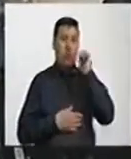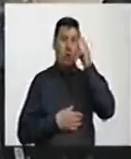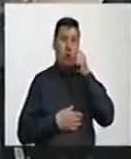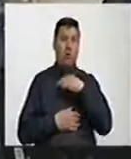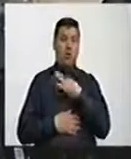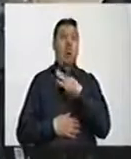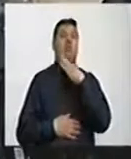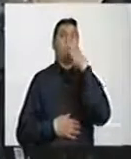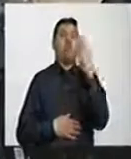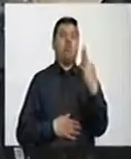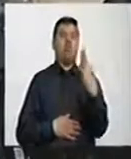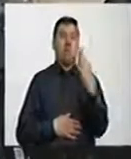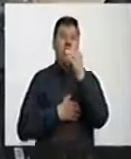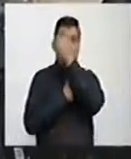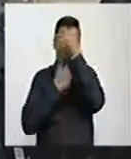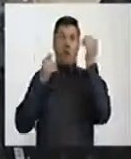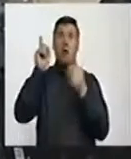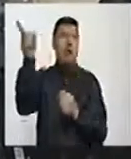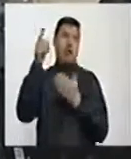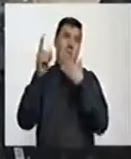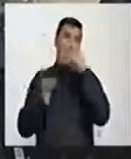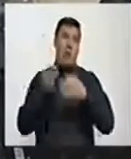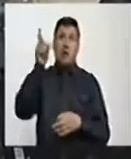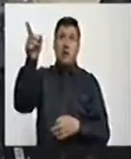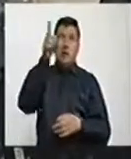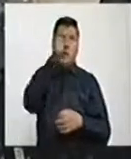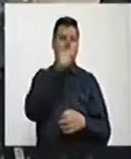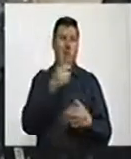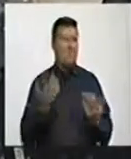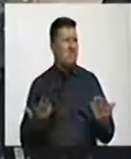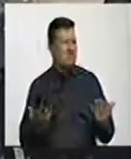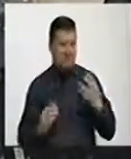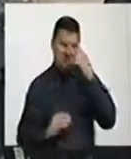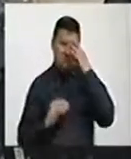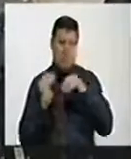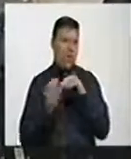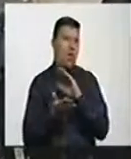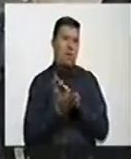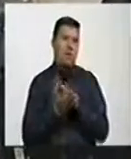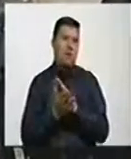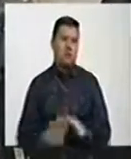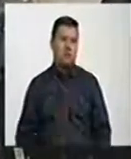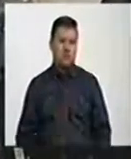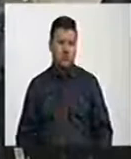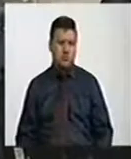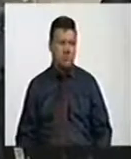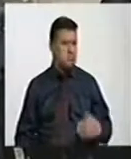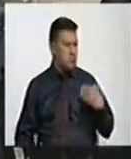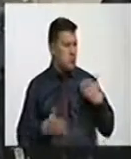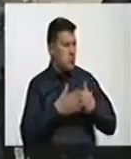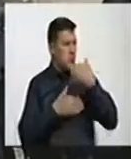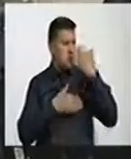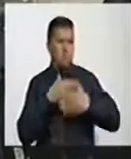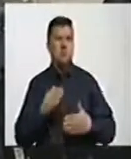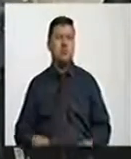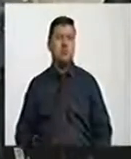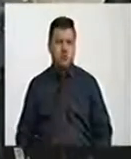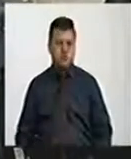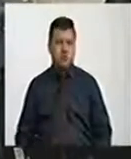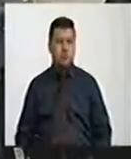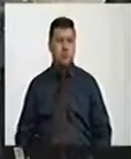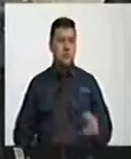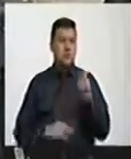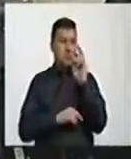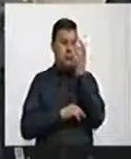seleccionados por delegados de la FARC, también es un sistema de impunidad para estos últimos. Según el marco